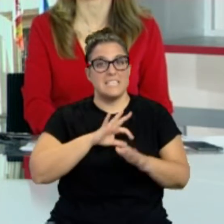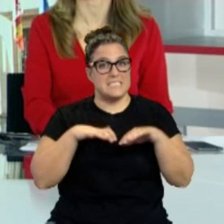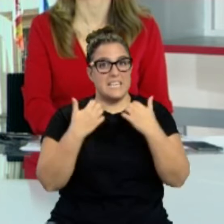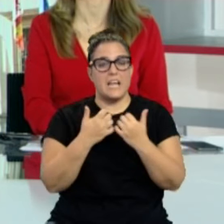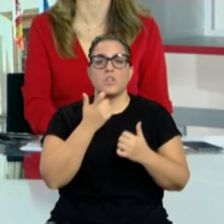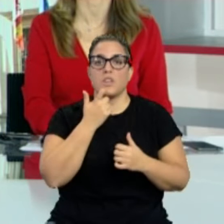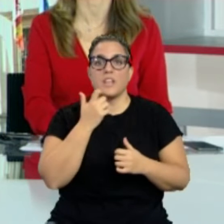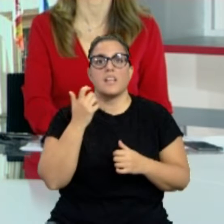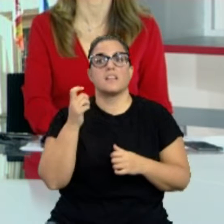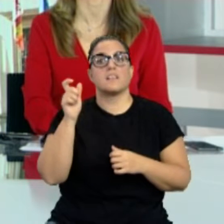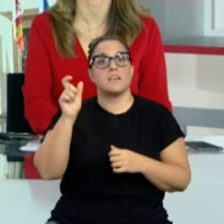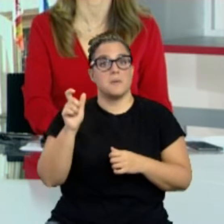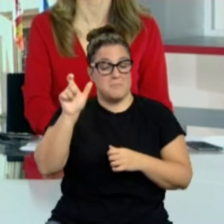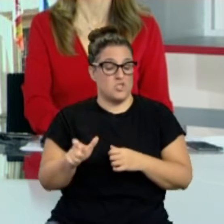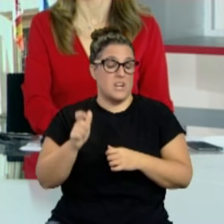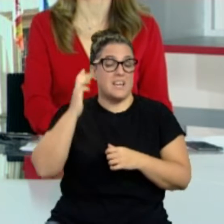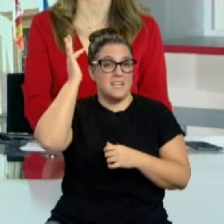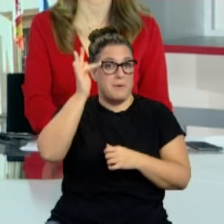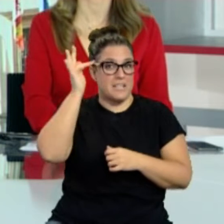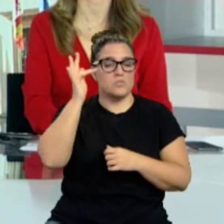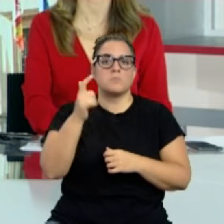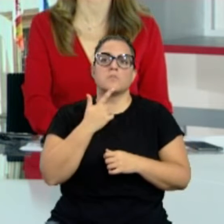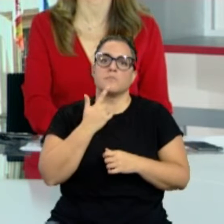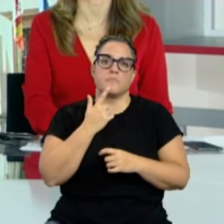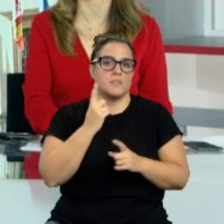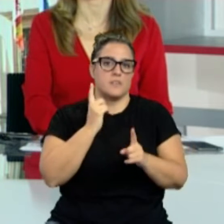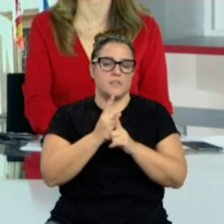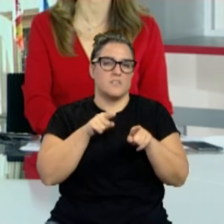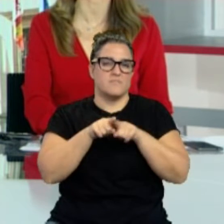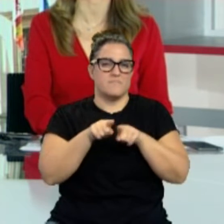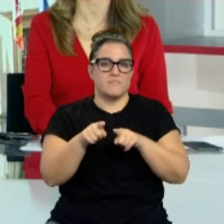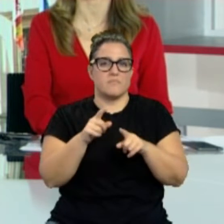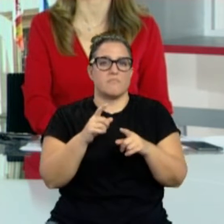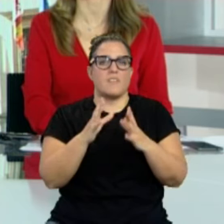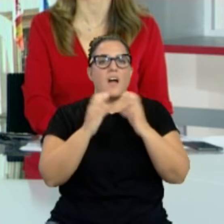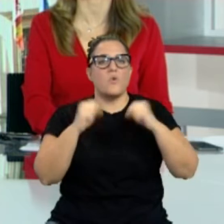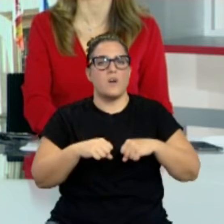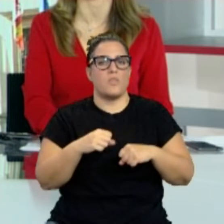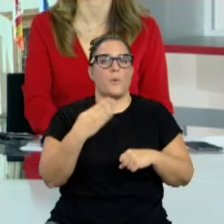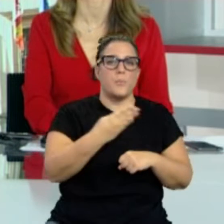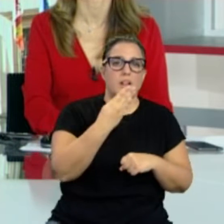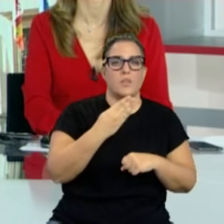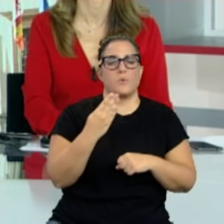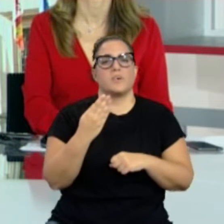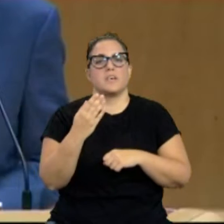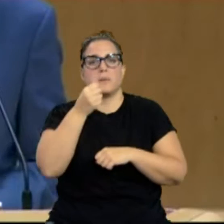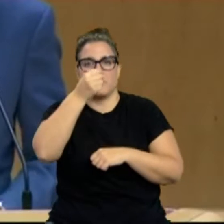recriminaba durante su intervención en el Pleno de hoy el acuerdo de presupuestos entre el gobierno de Navarra y H. Bildu lo decía de esta manera.